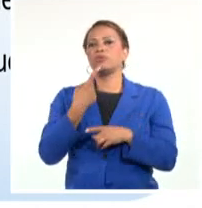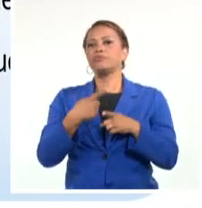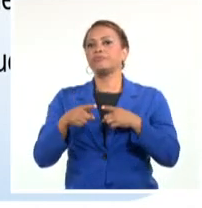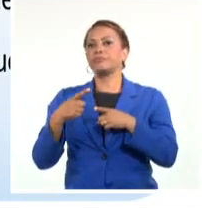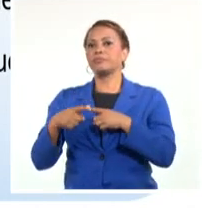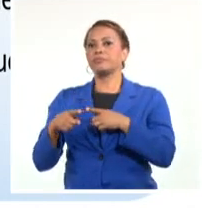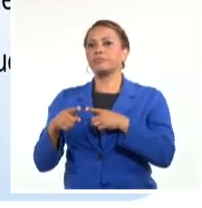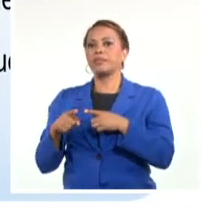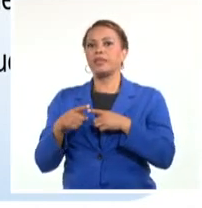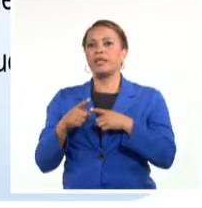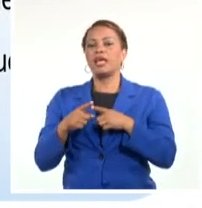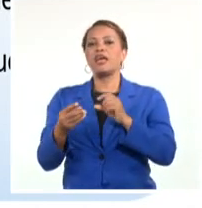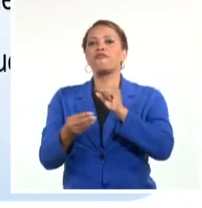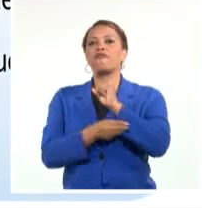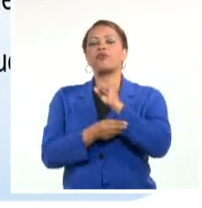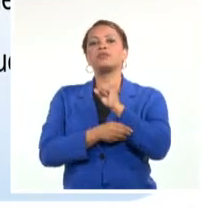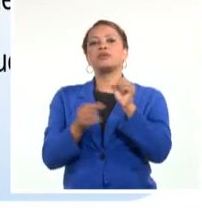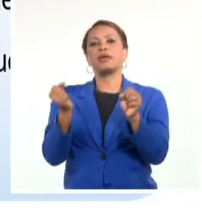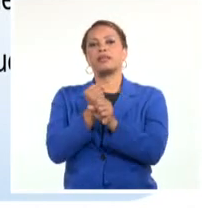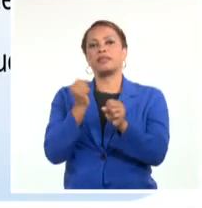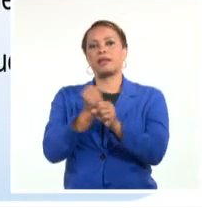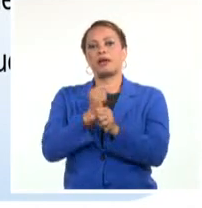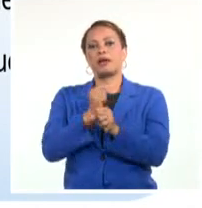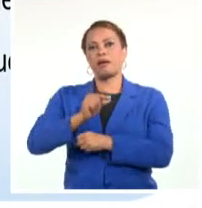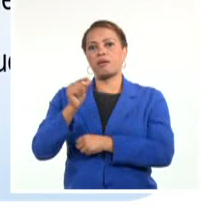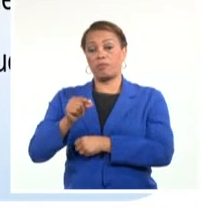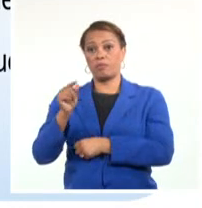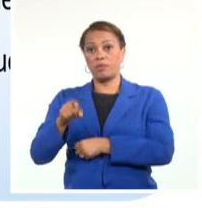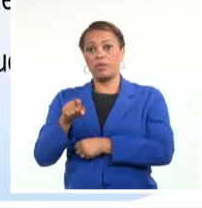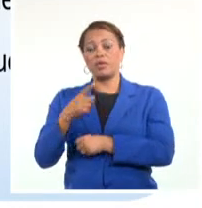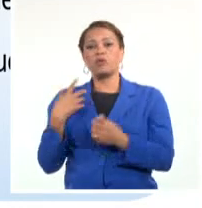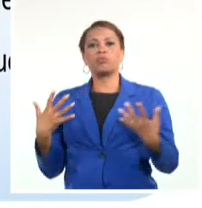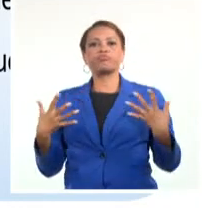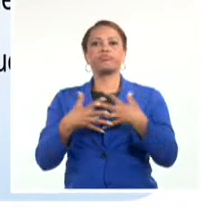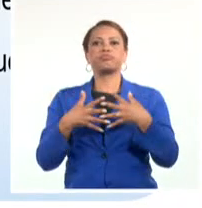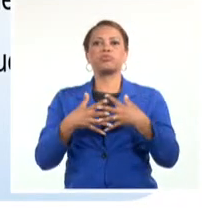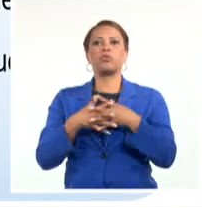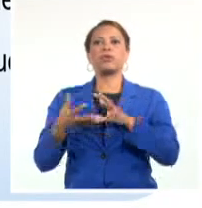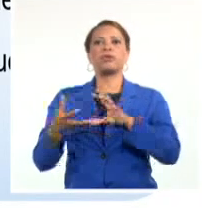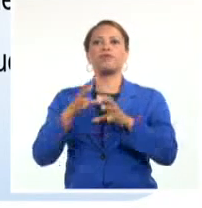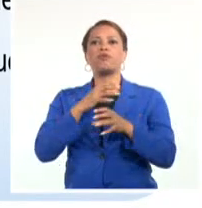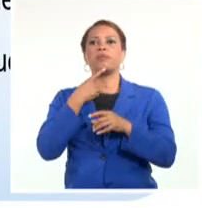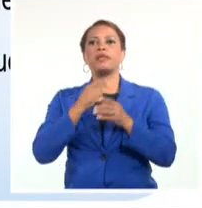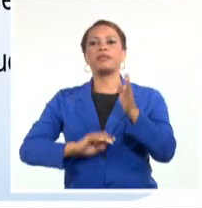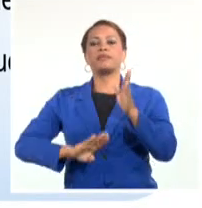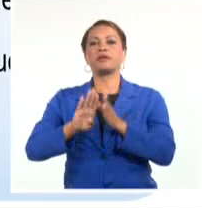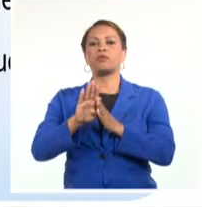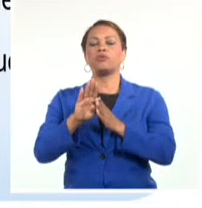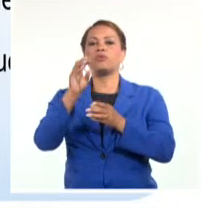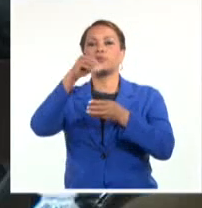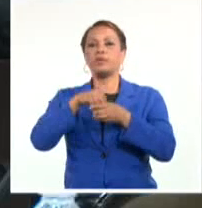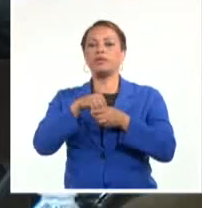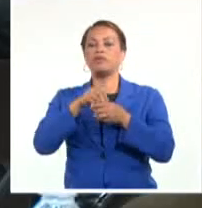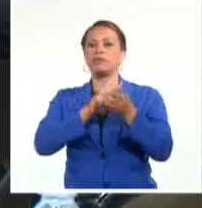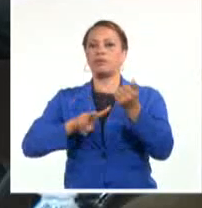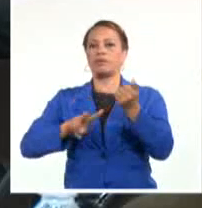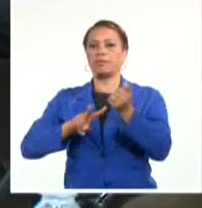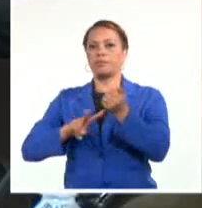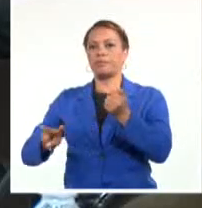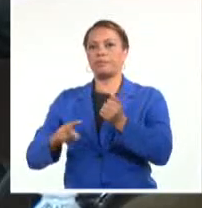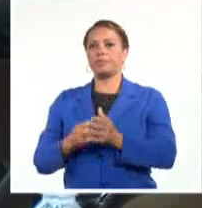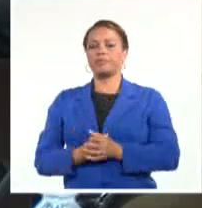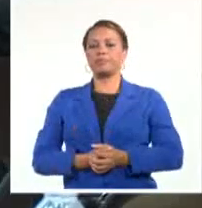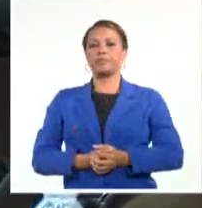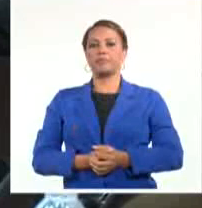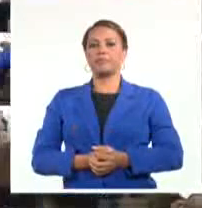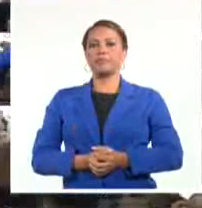disponibilidad de fuerza de trabajo en correspondencia con la estrategia de desarrollo de cada territorio.